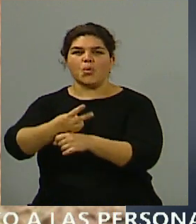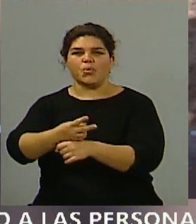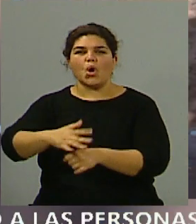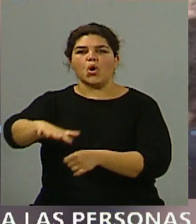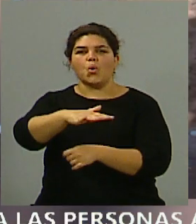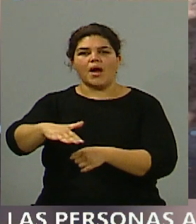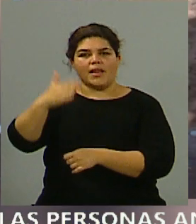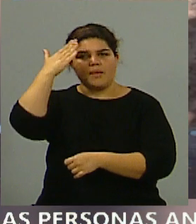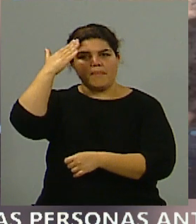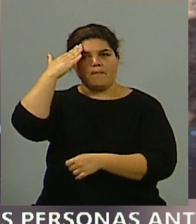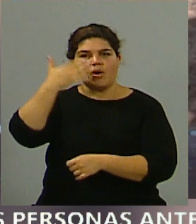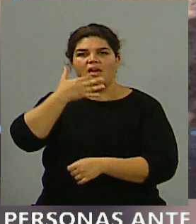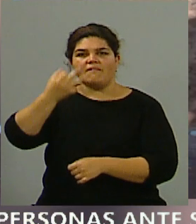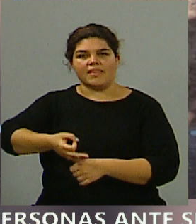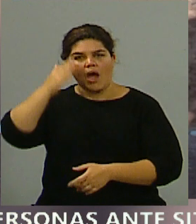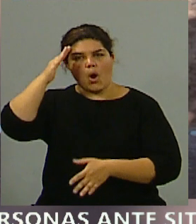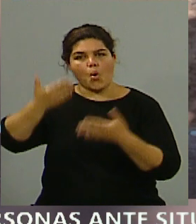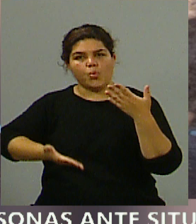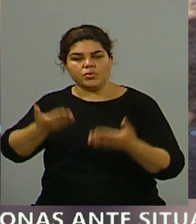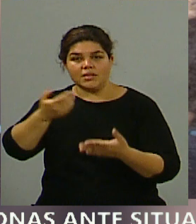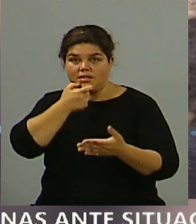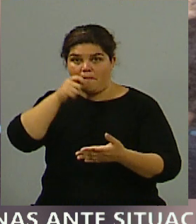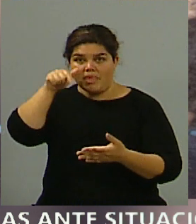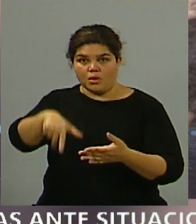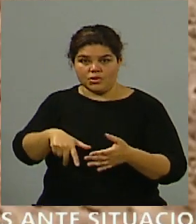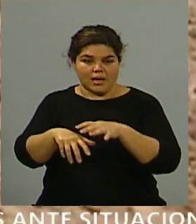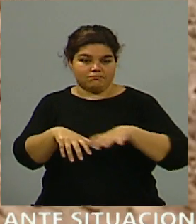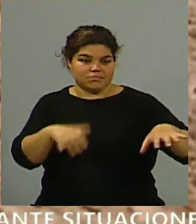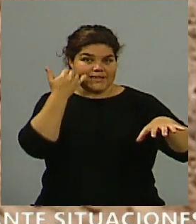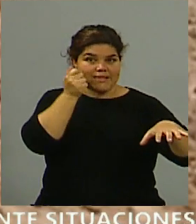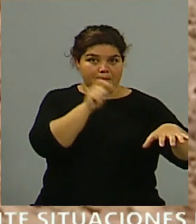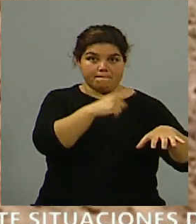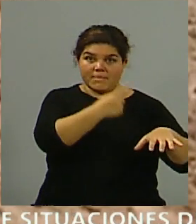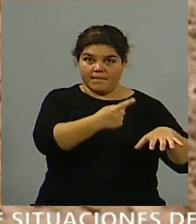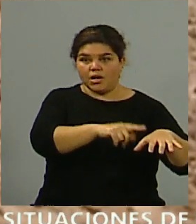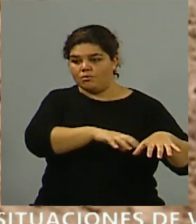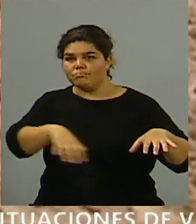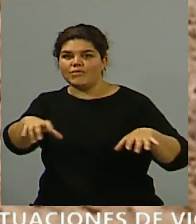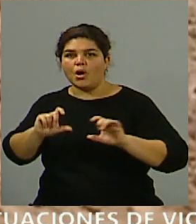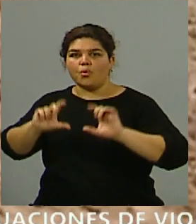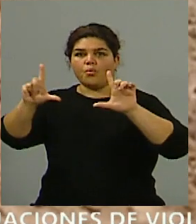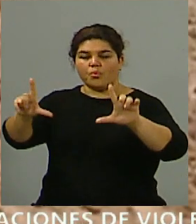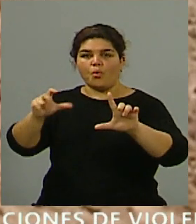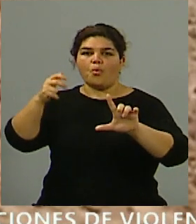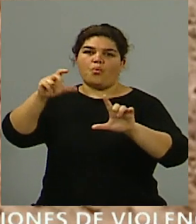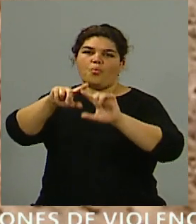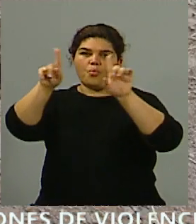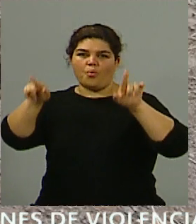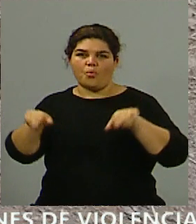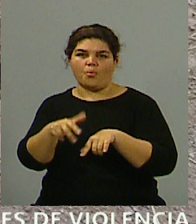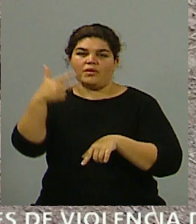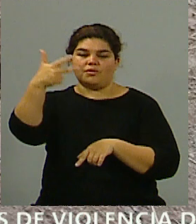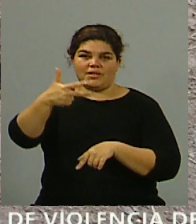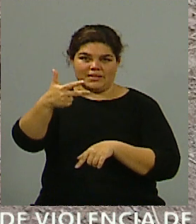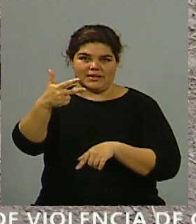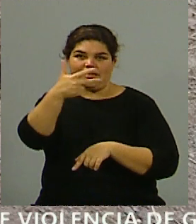justicia en nuestra provincia, ¿sí? Ahí la ciudad de Mendoza y la Suprema Corte de Justicia, junto